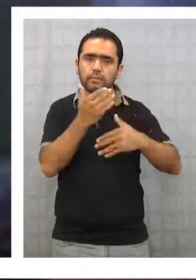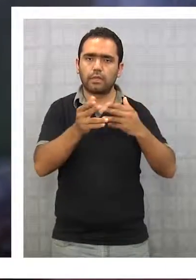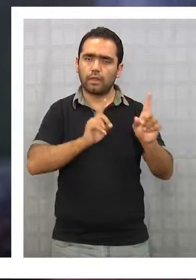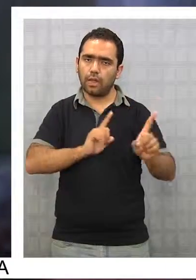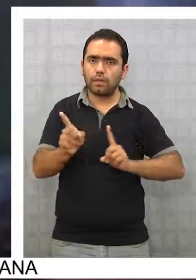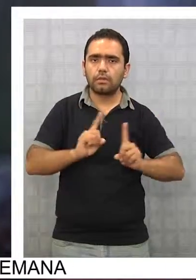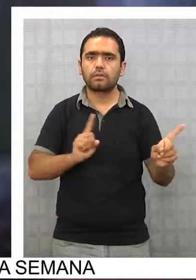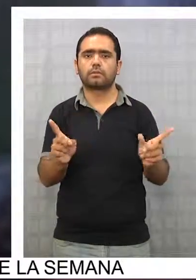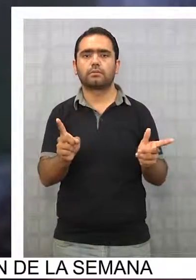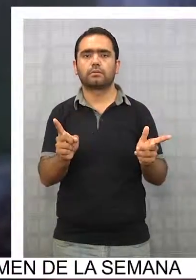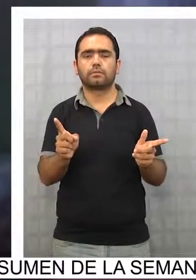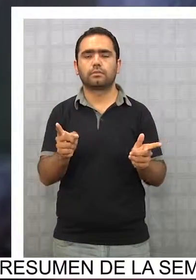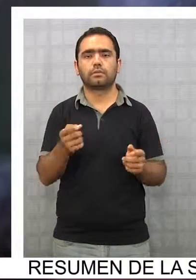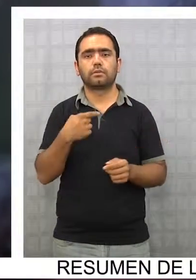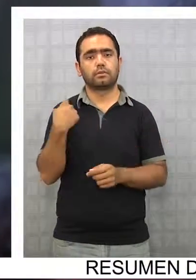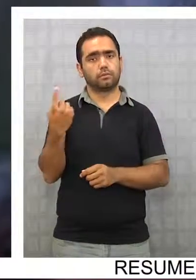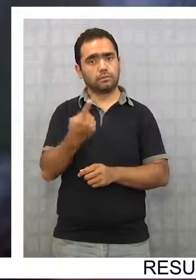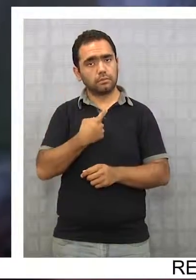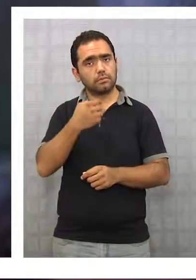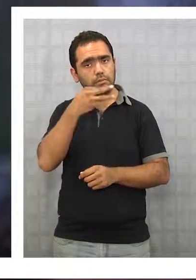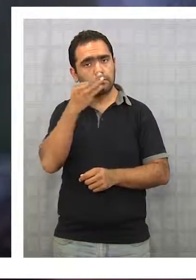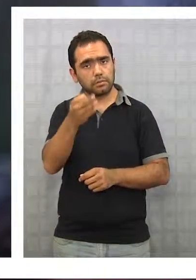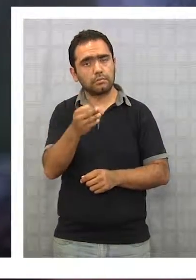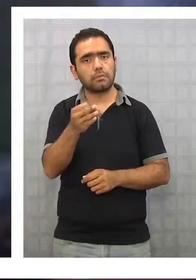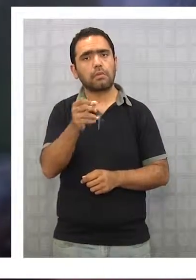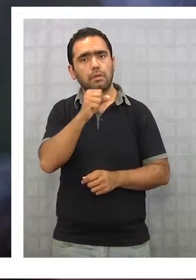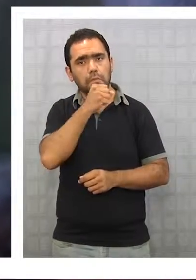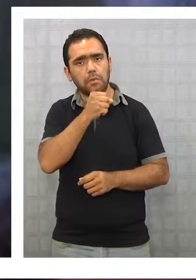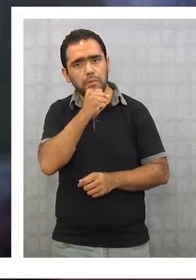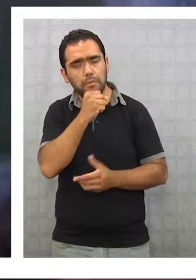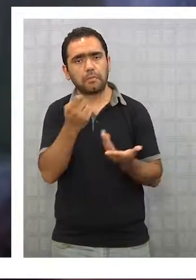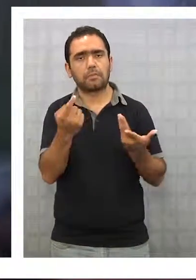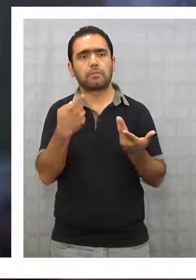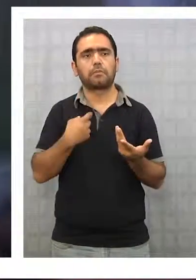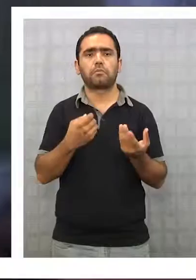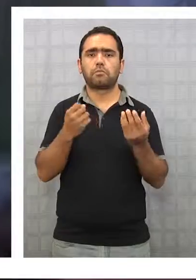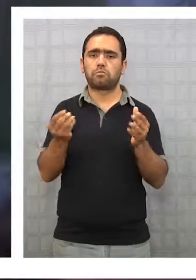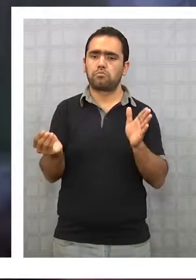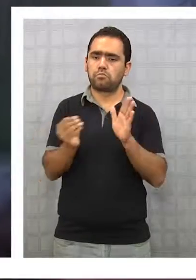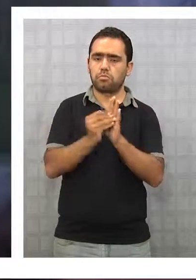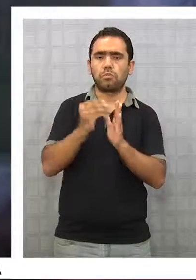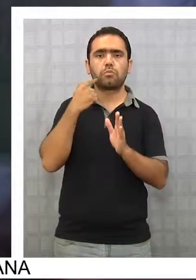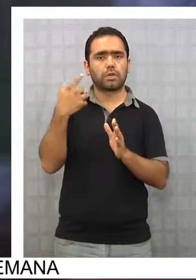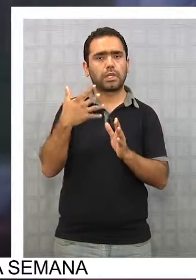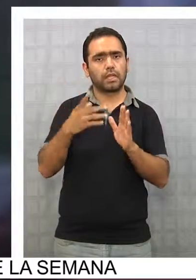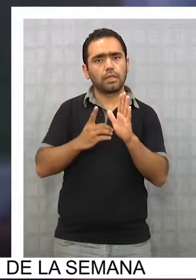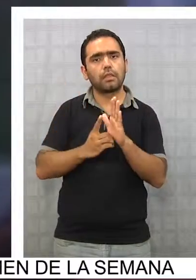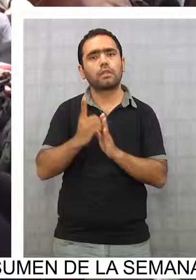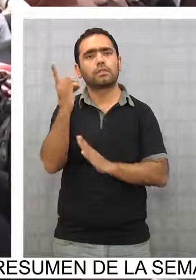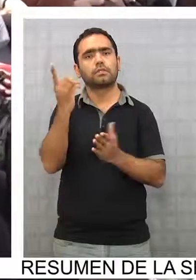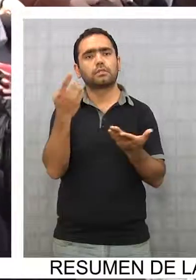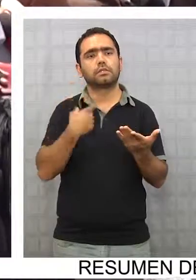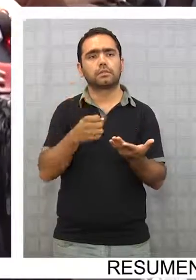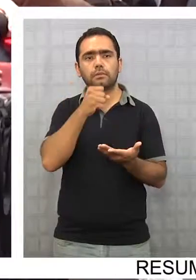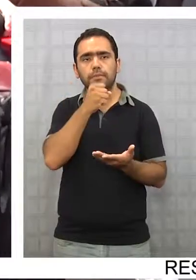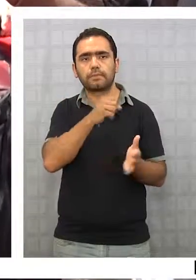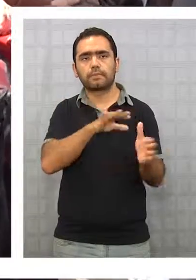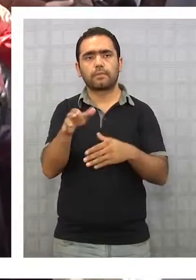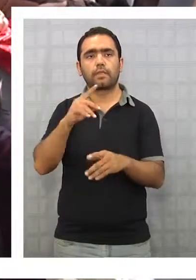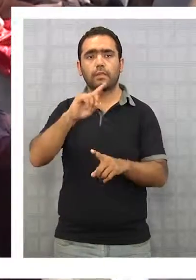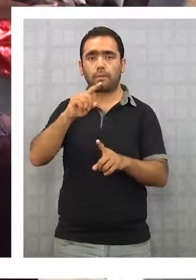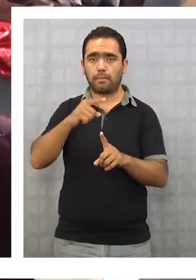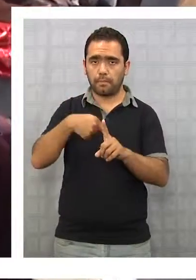No todo lo contrario, nosotros hablamos de la vejez como parte integral del desarrollo, del envejecimiento. A su vez,